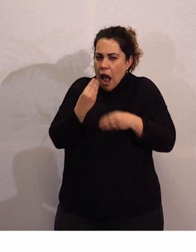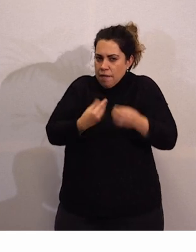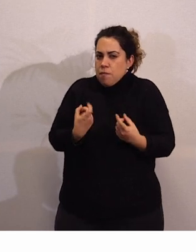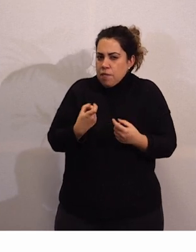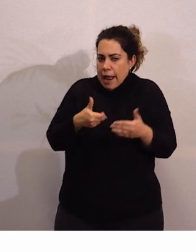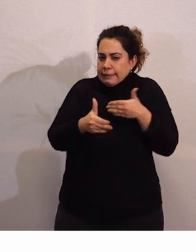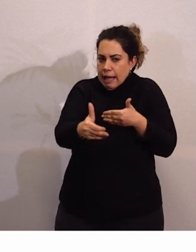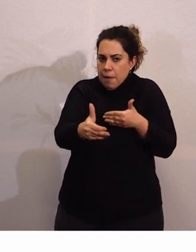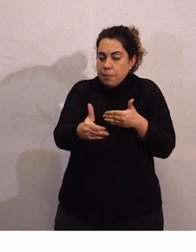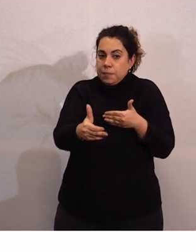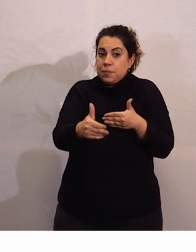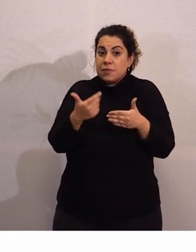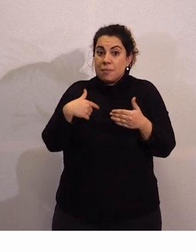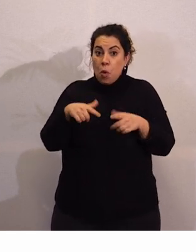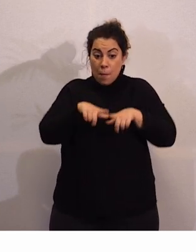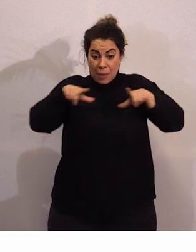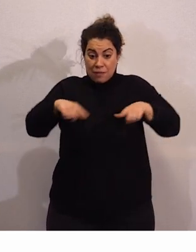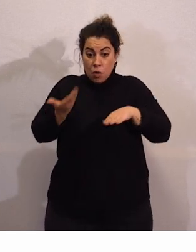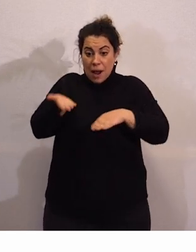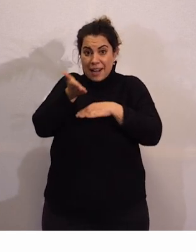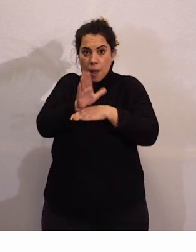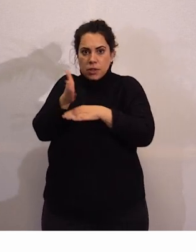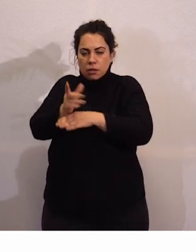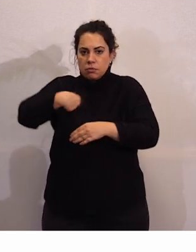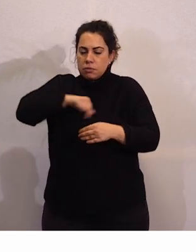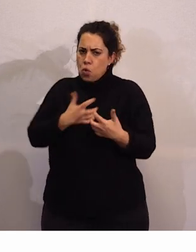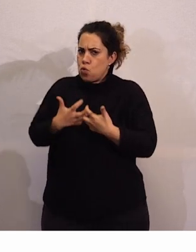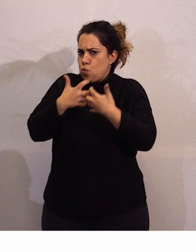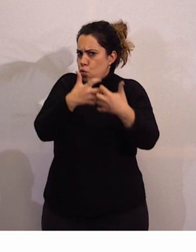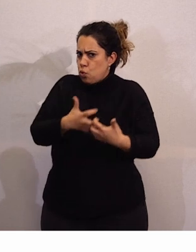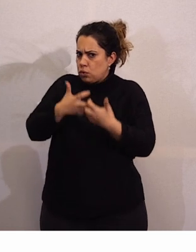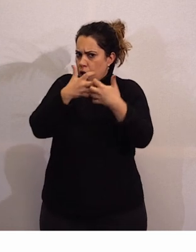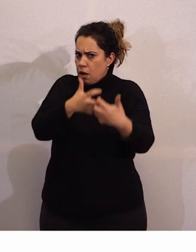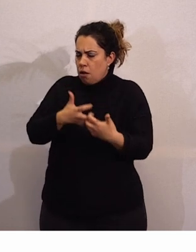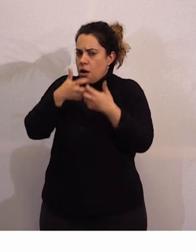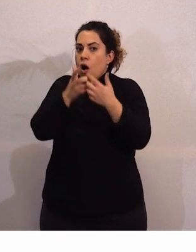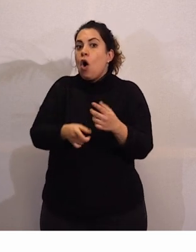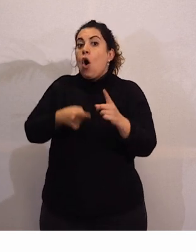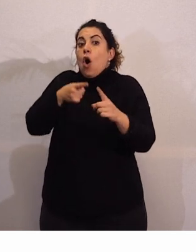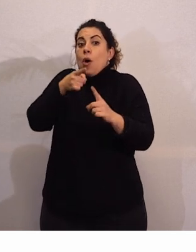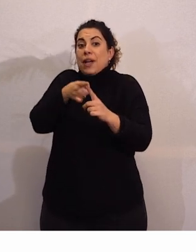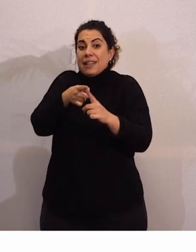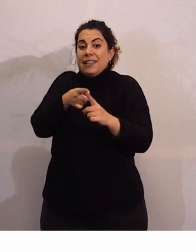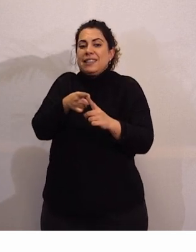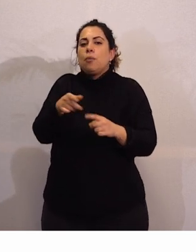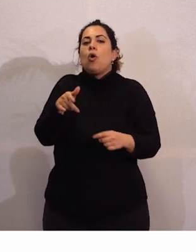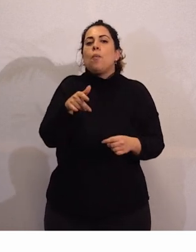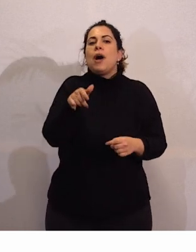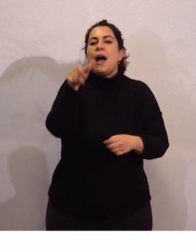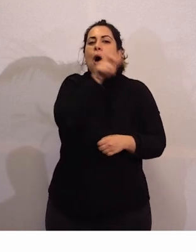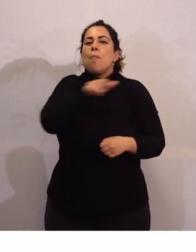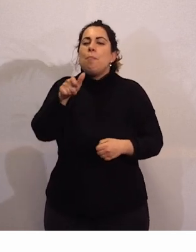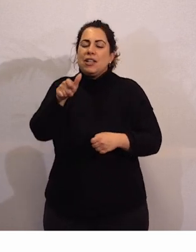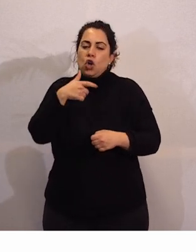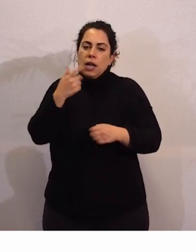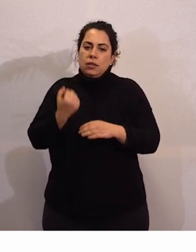La plataforma de representantes estamos luchando por defender los derechos de las personas con grandes necesidades